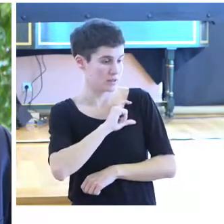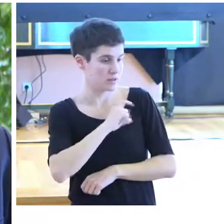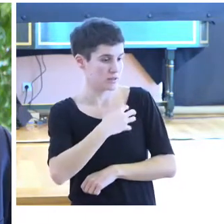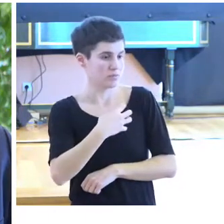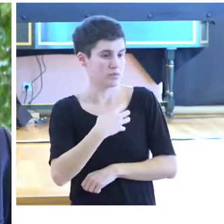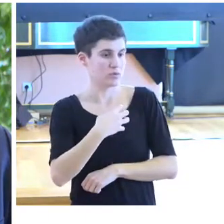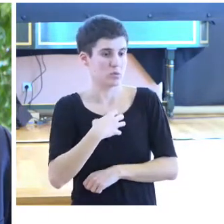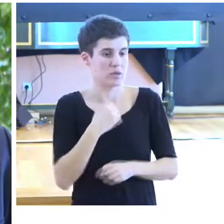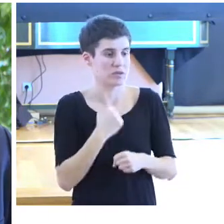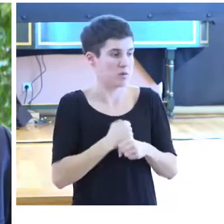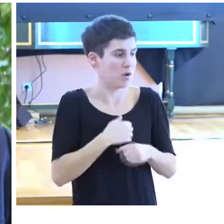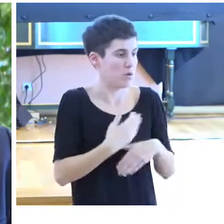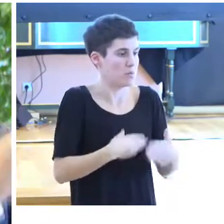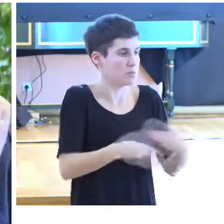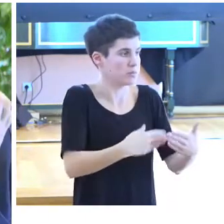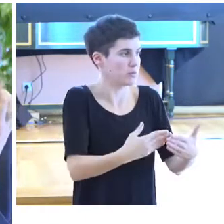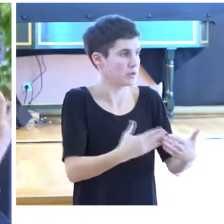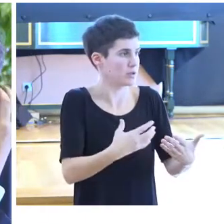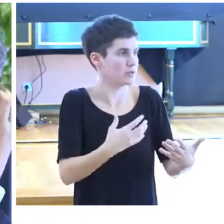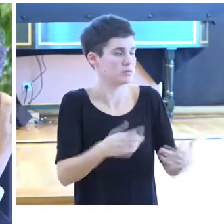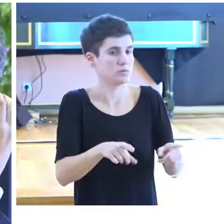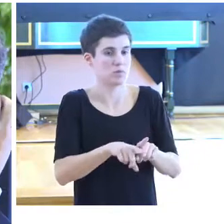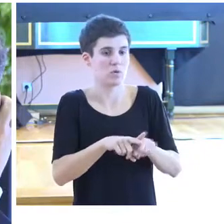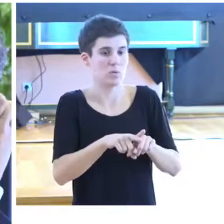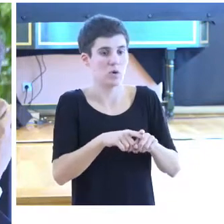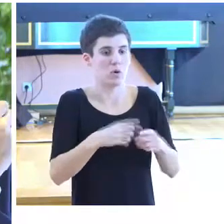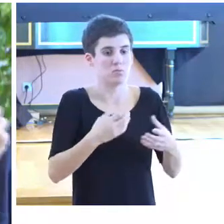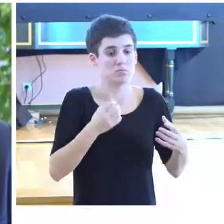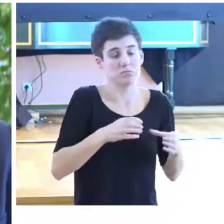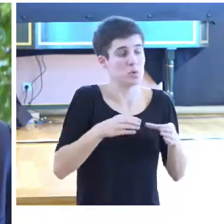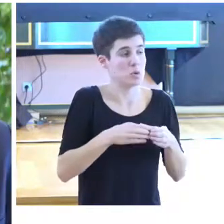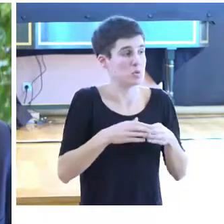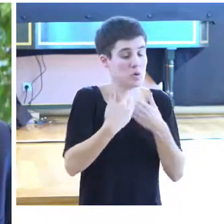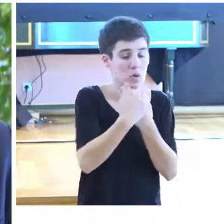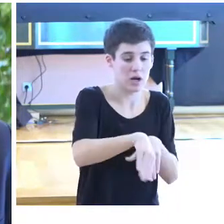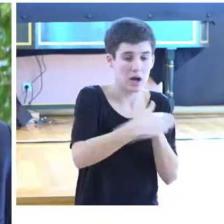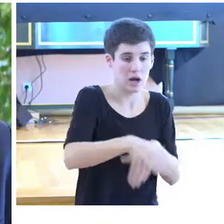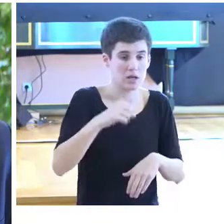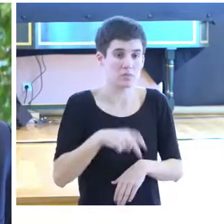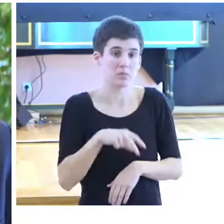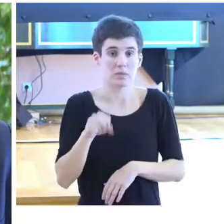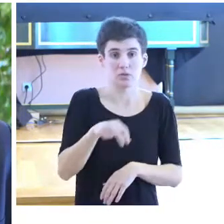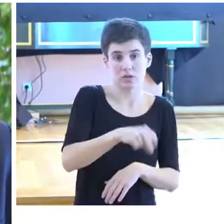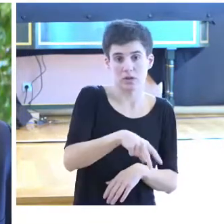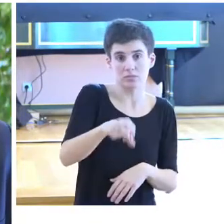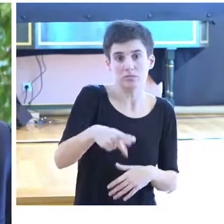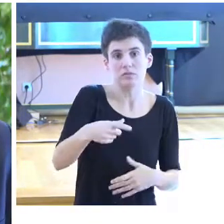tareas ordinarias, que es patrullar, que ir por las calles, pues qué